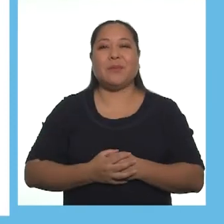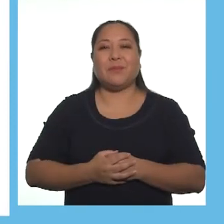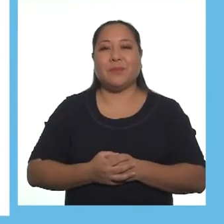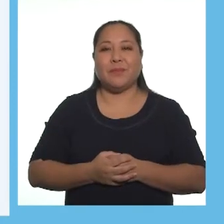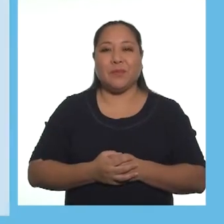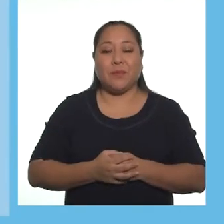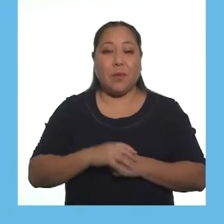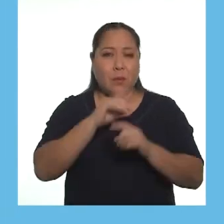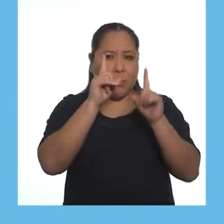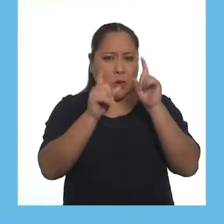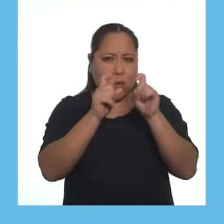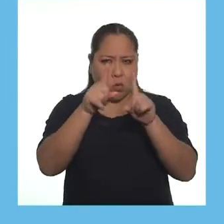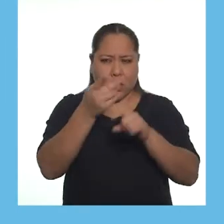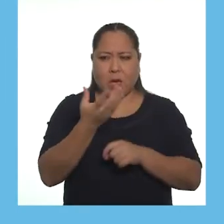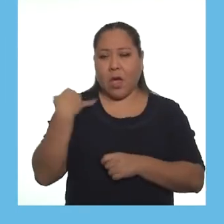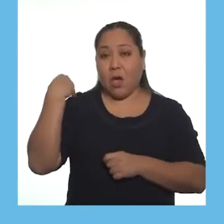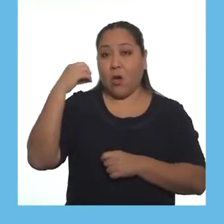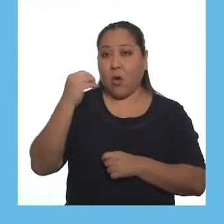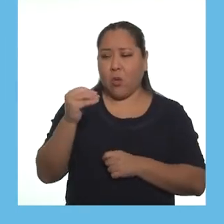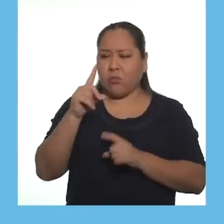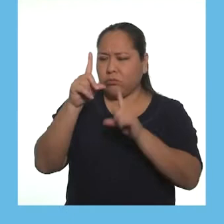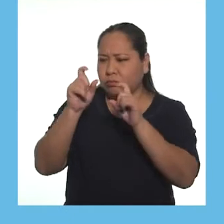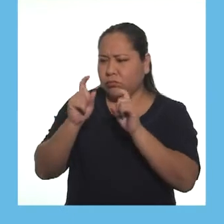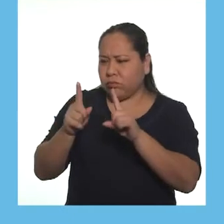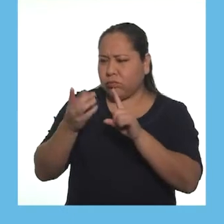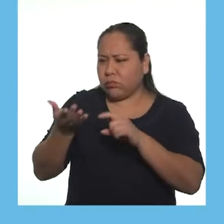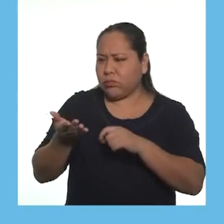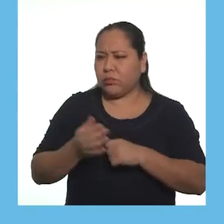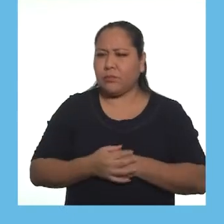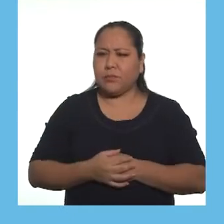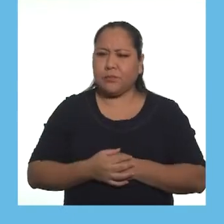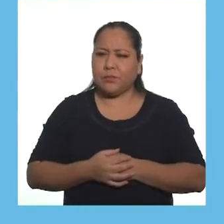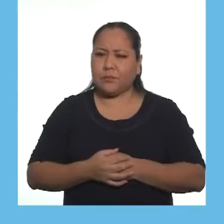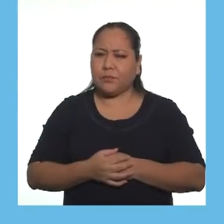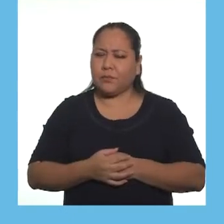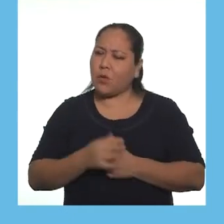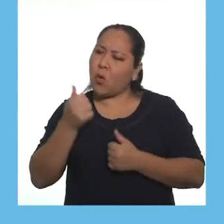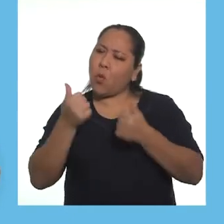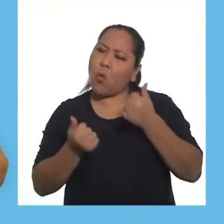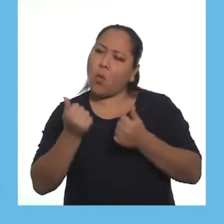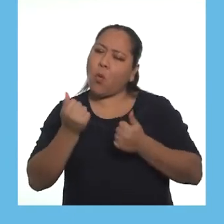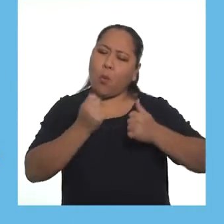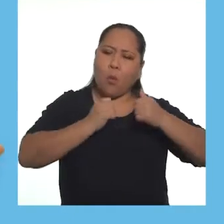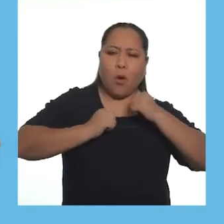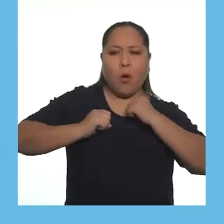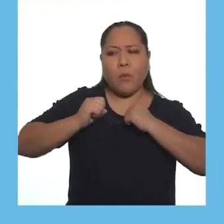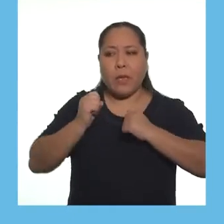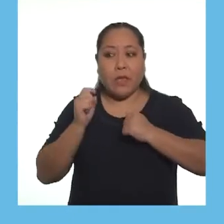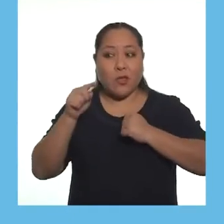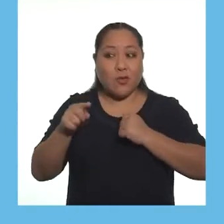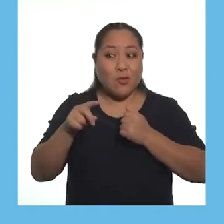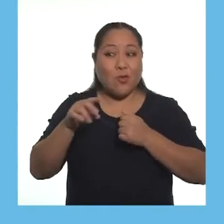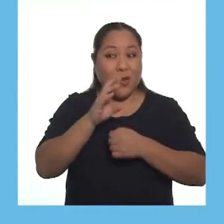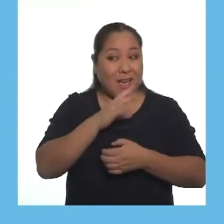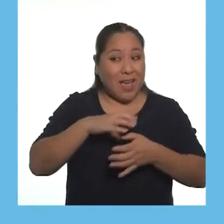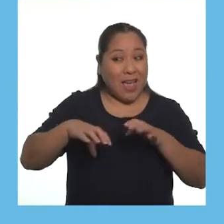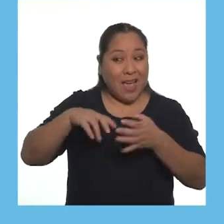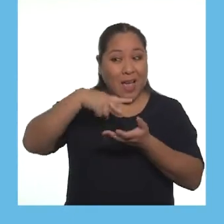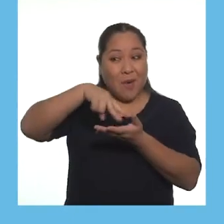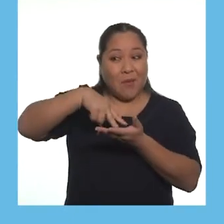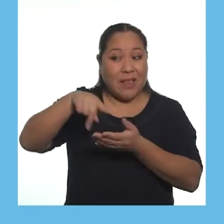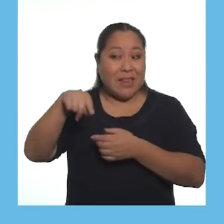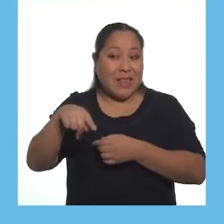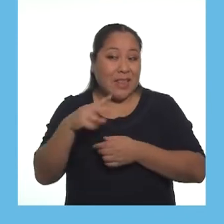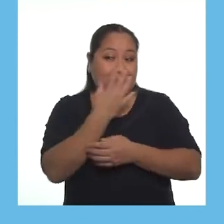la selva pregunten a su adolescente o joven lo siguiente ¿qué movimientos realizas